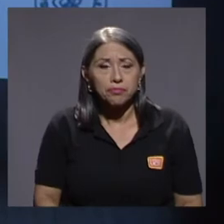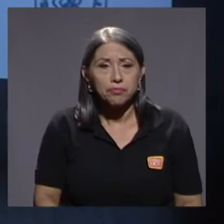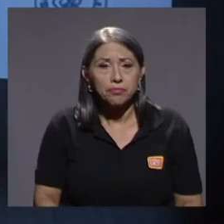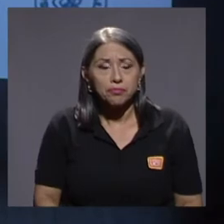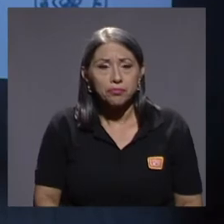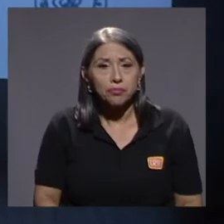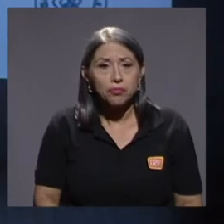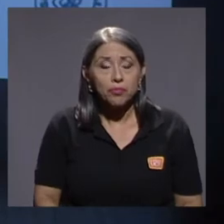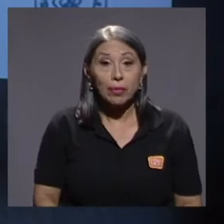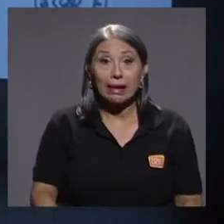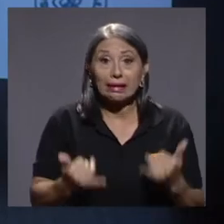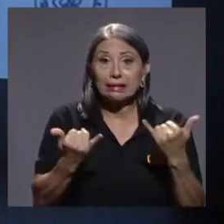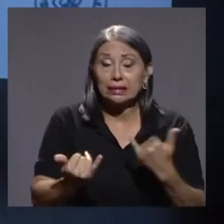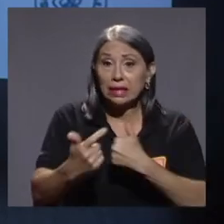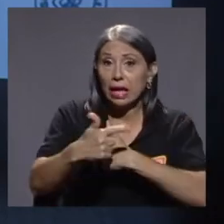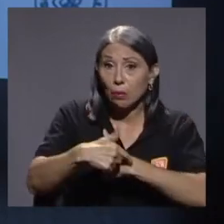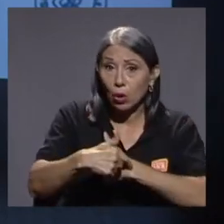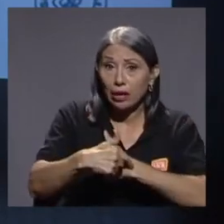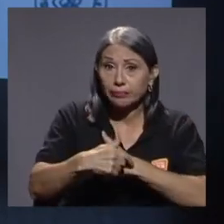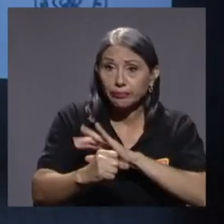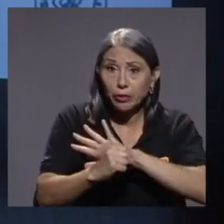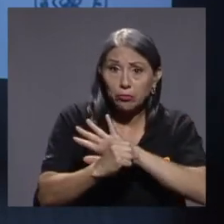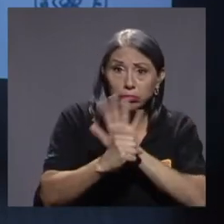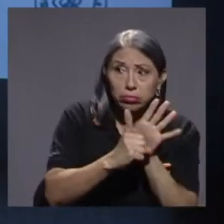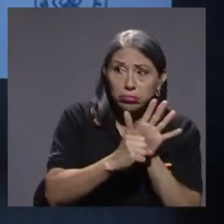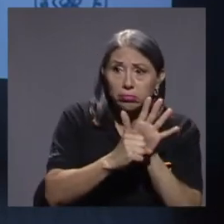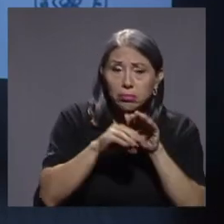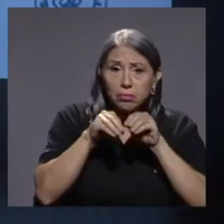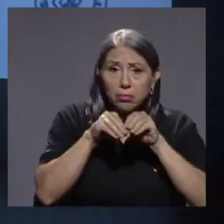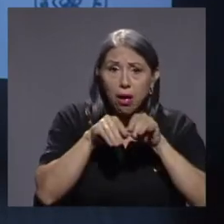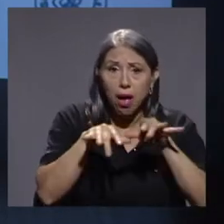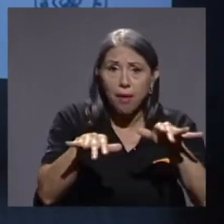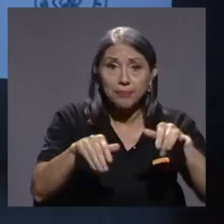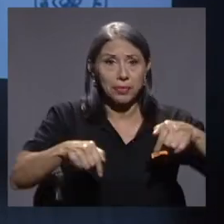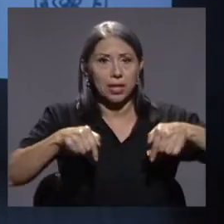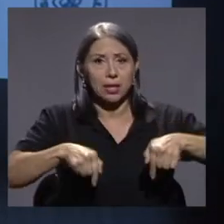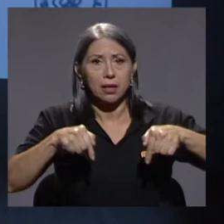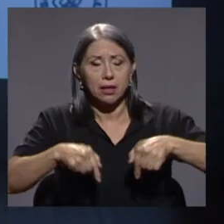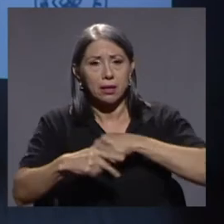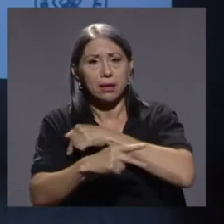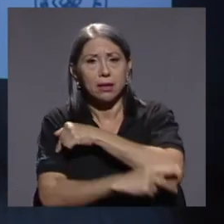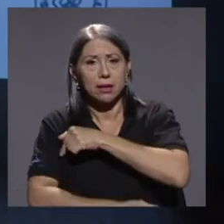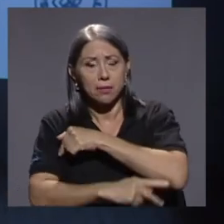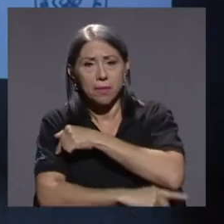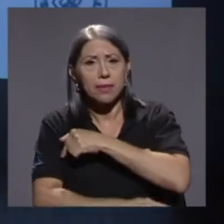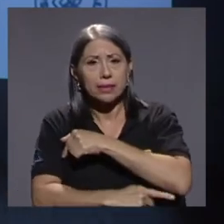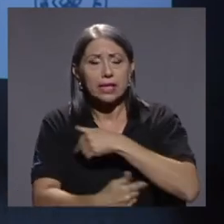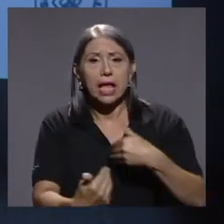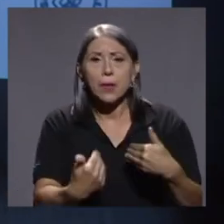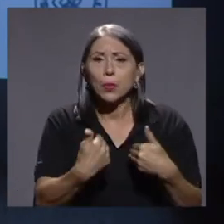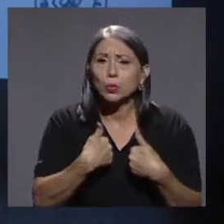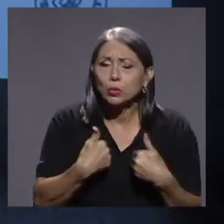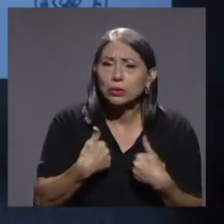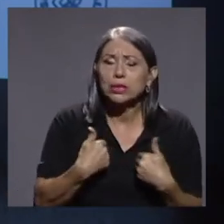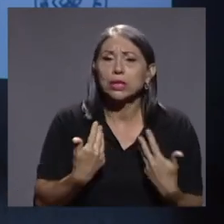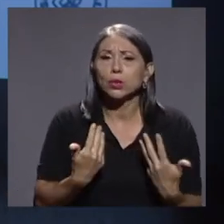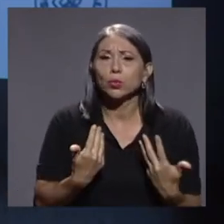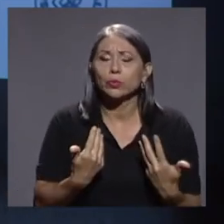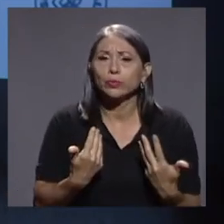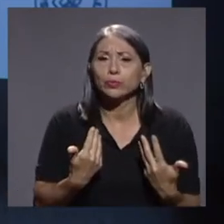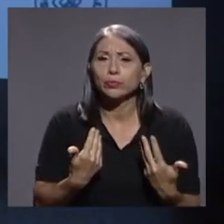En esta época de pandemia hemos tenido en el país una apertura